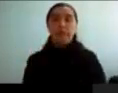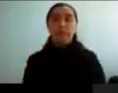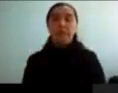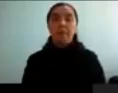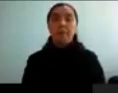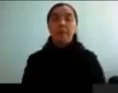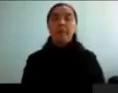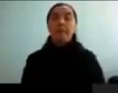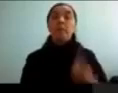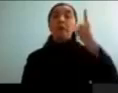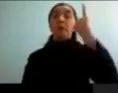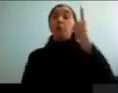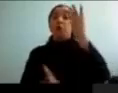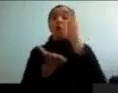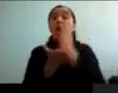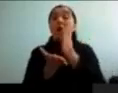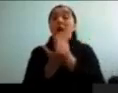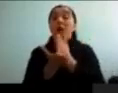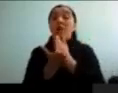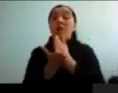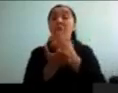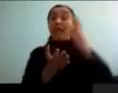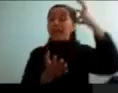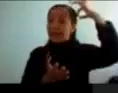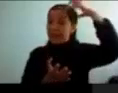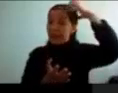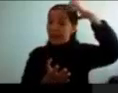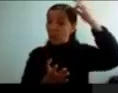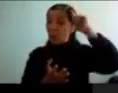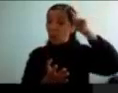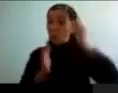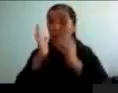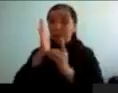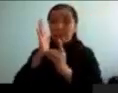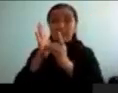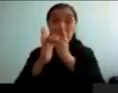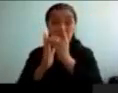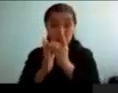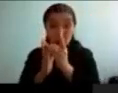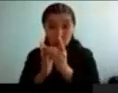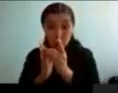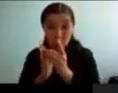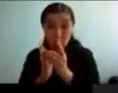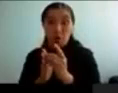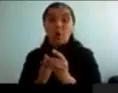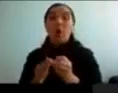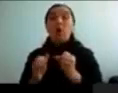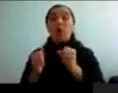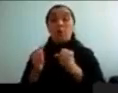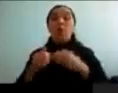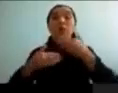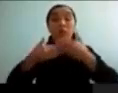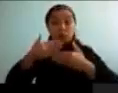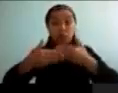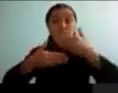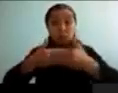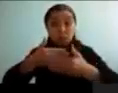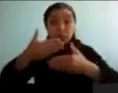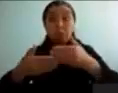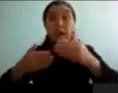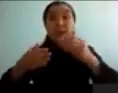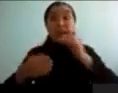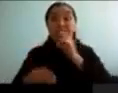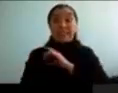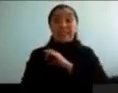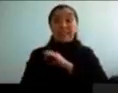neurodesarrollo con muy alta heredabilidad y prevalencia. De hecho, en Chile tenemos una prevalencia que es única, es una de las más altas del mundo.